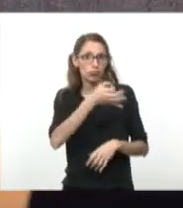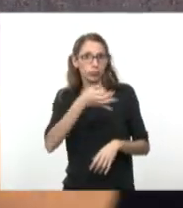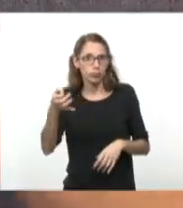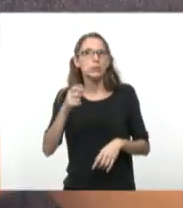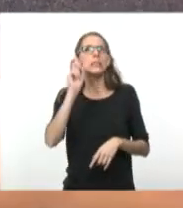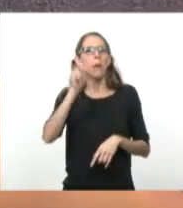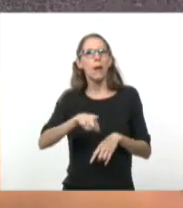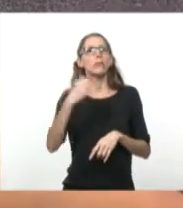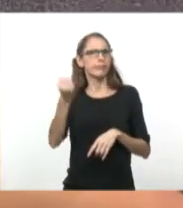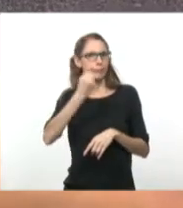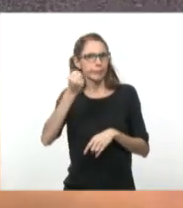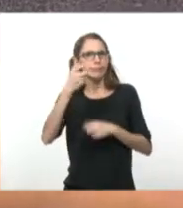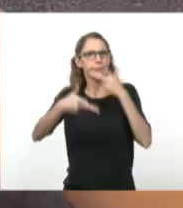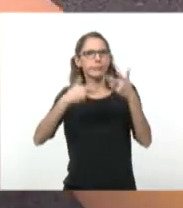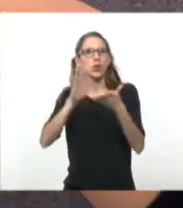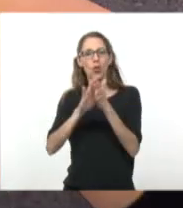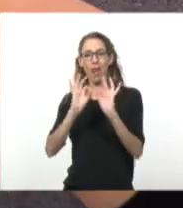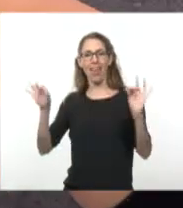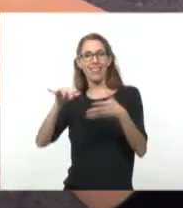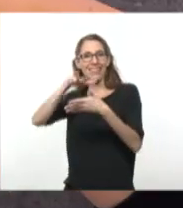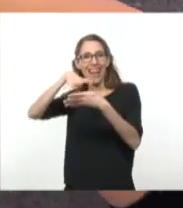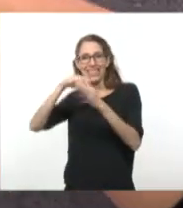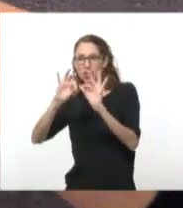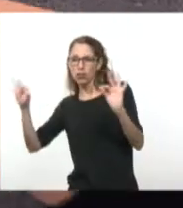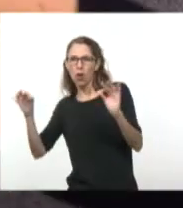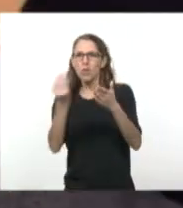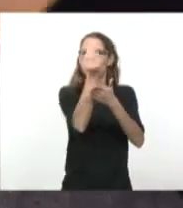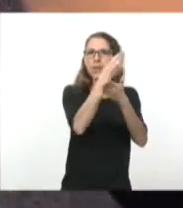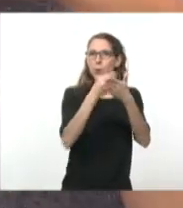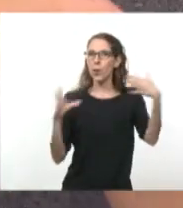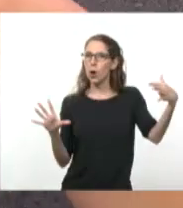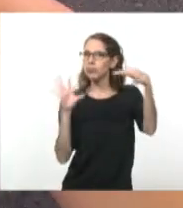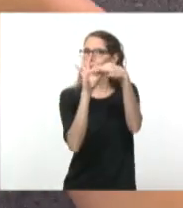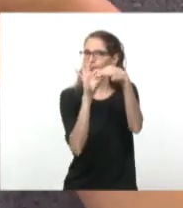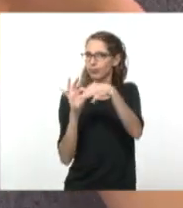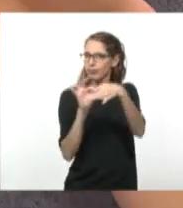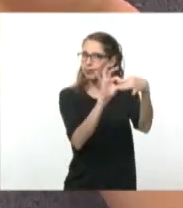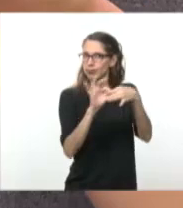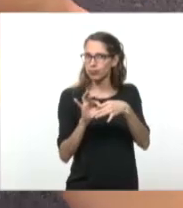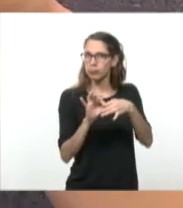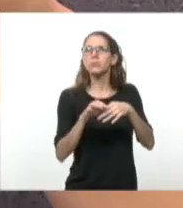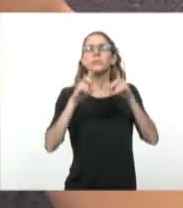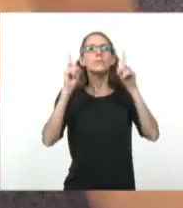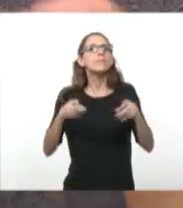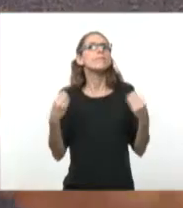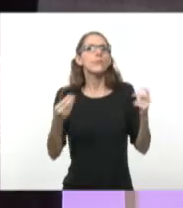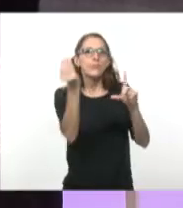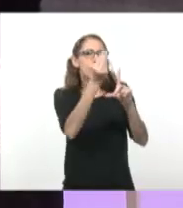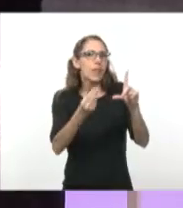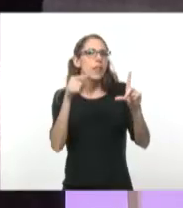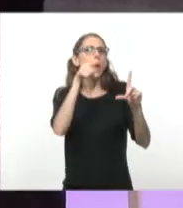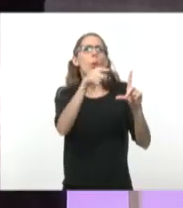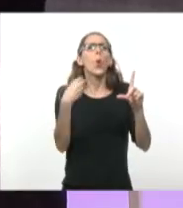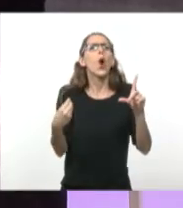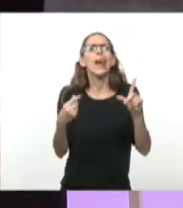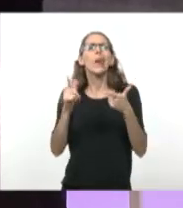de vuelta entre la palabra y el dibujo, y en cómo este dibujo viene no a traducir